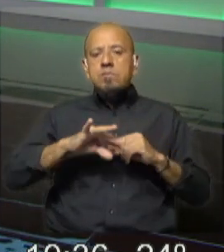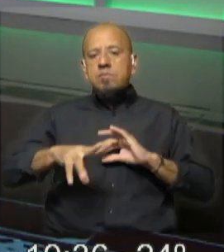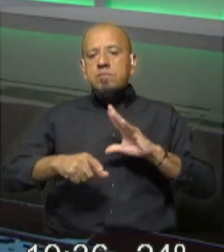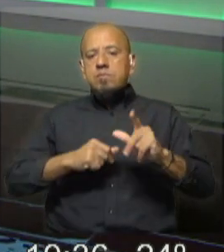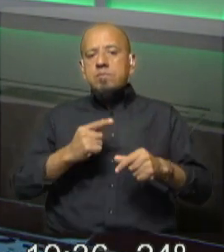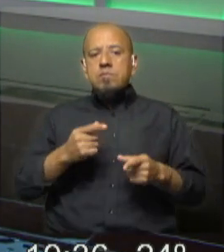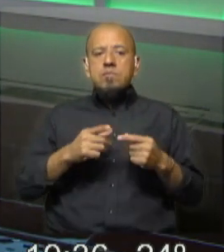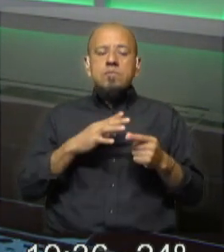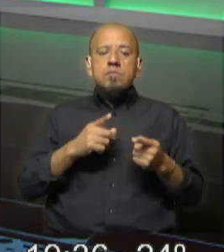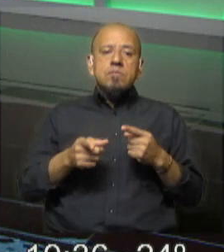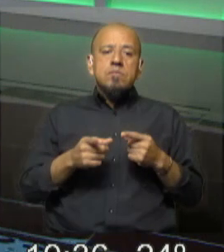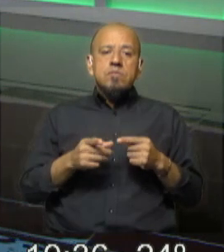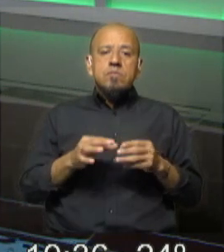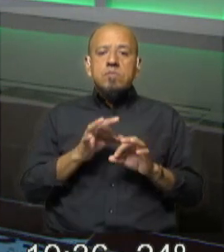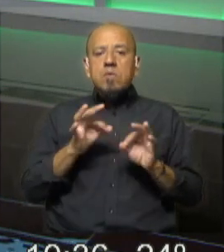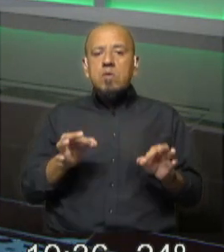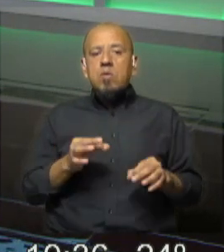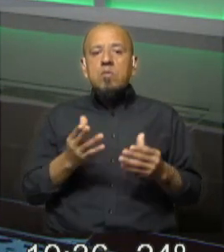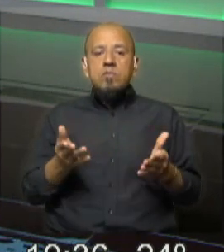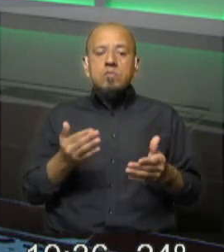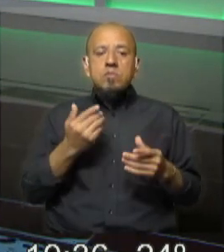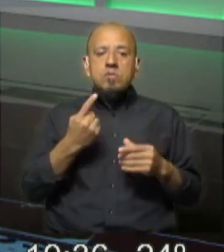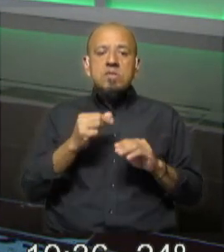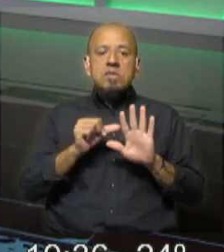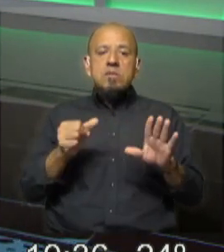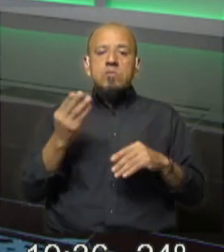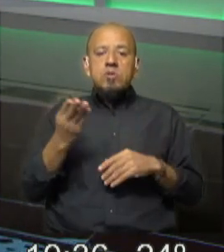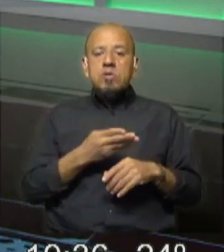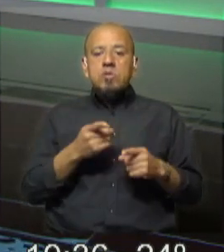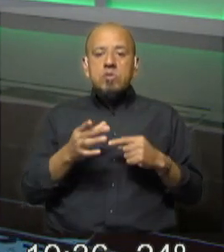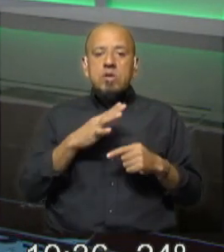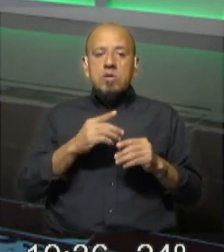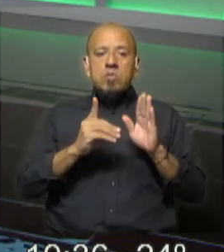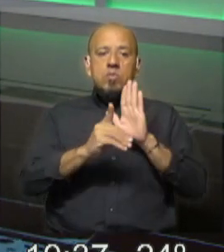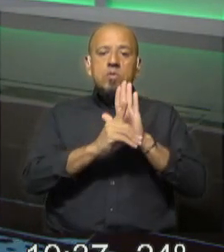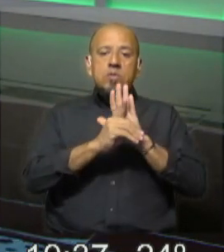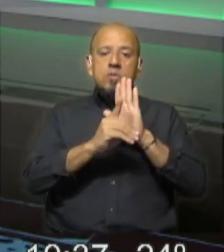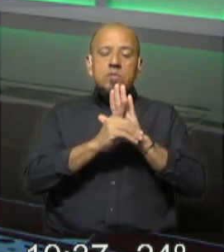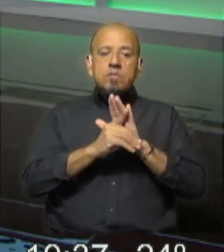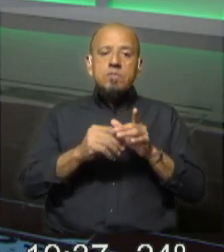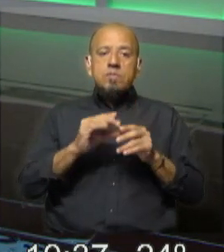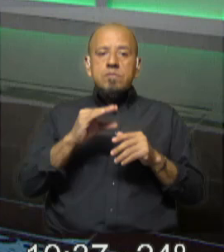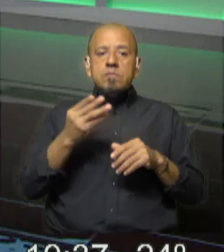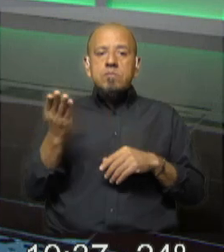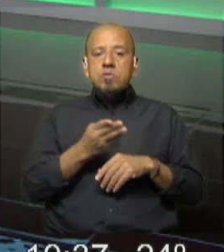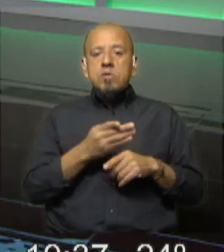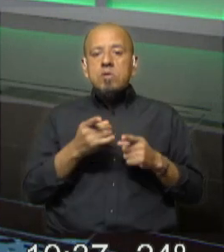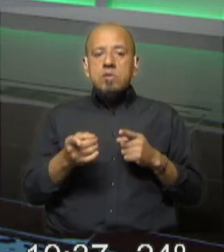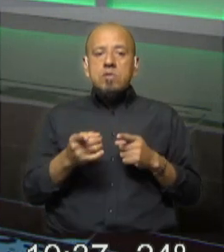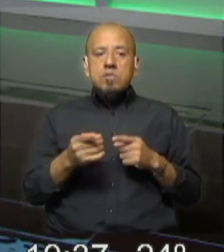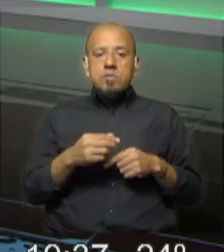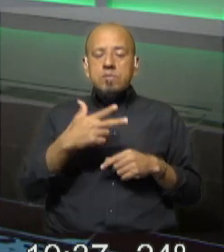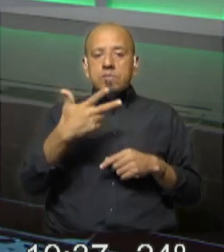acopamientos similares o motivo desconocido, un 16% hay un dato que es muy bajo el porcentaje que hay de